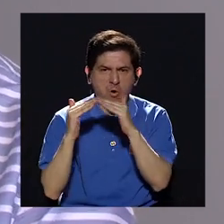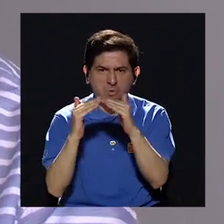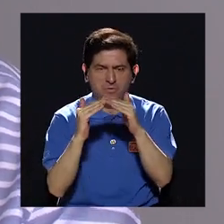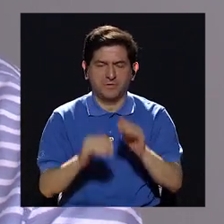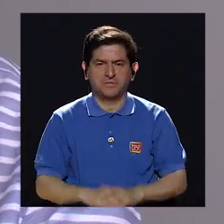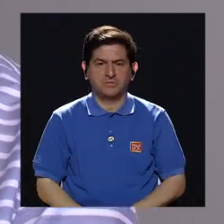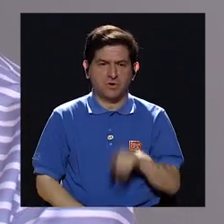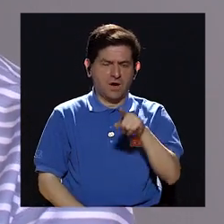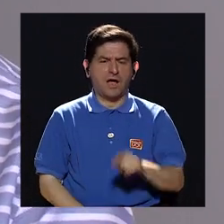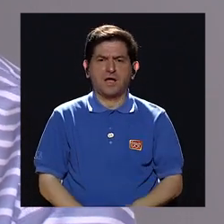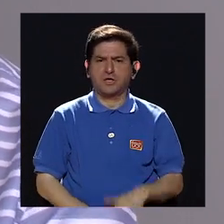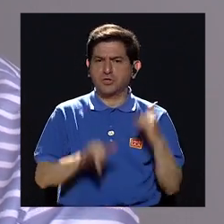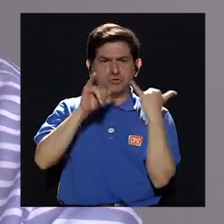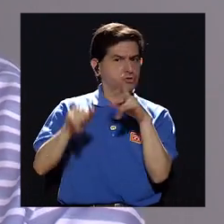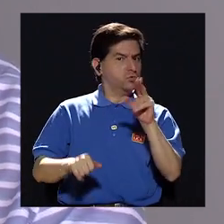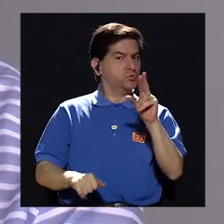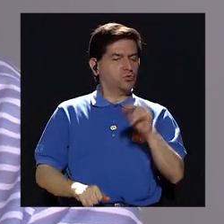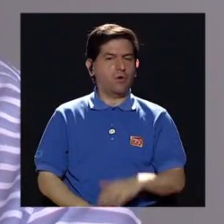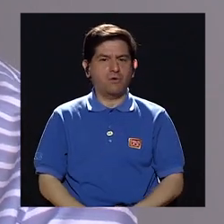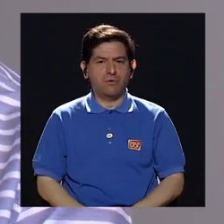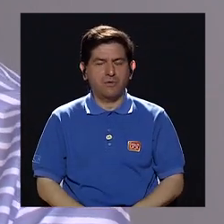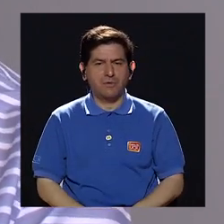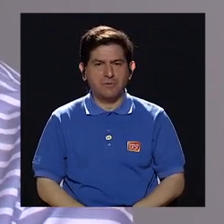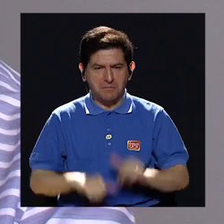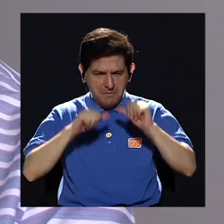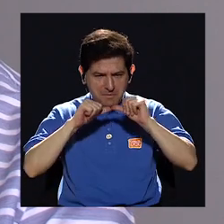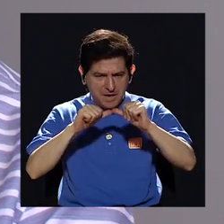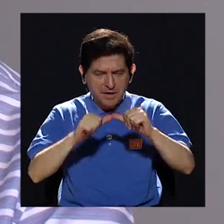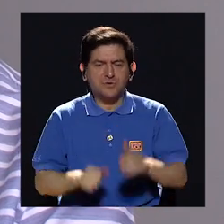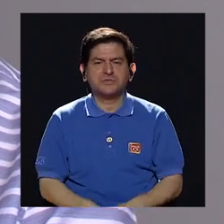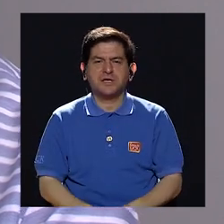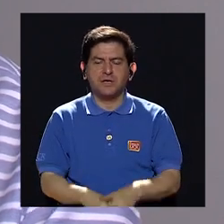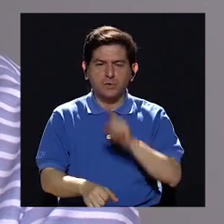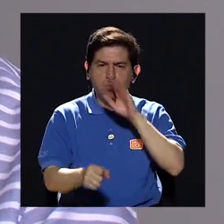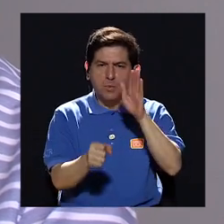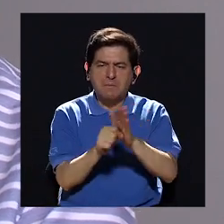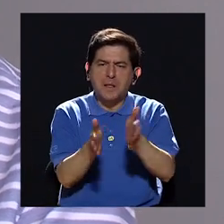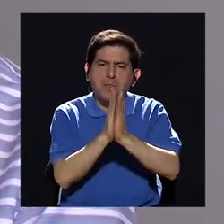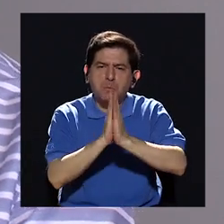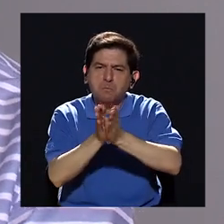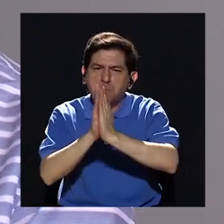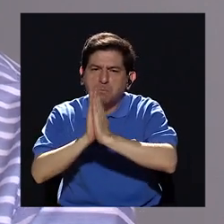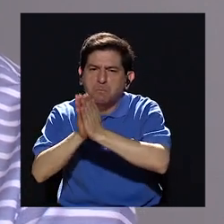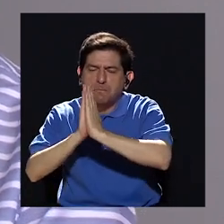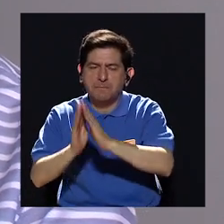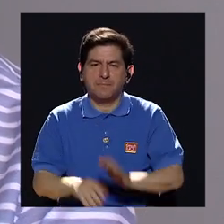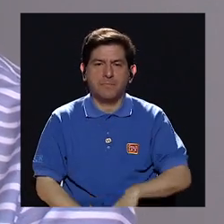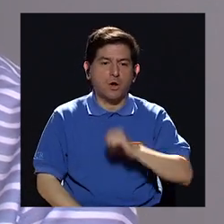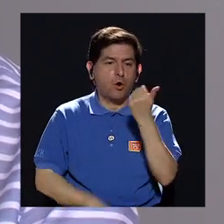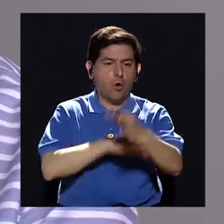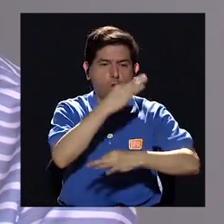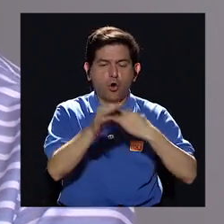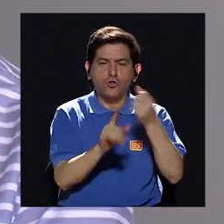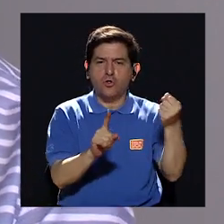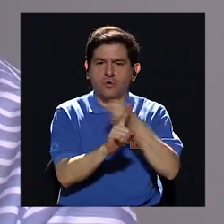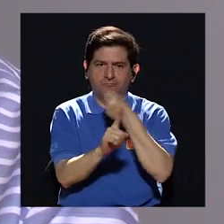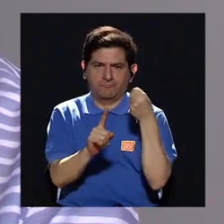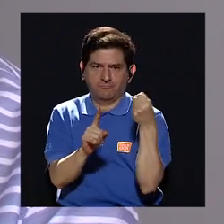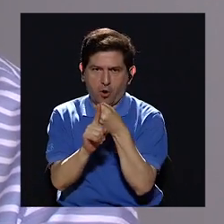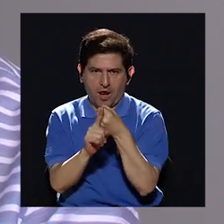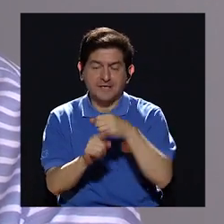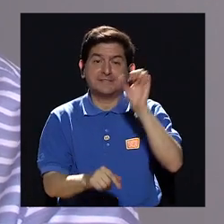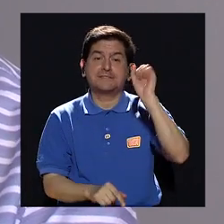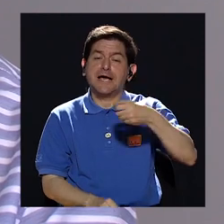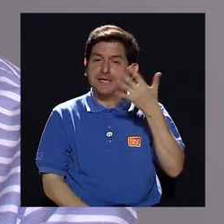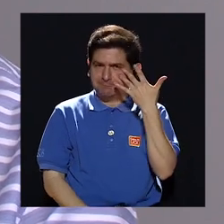civil a que no los denuncie o a que sigan sus requerimientos. Y el otro tipo de violencia que